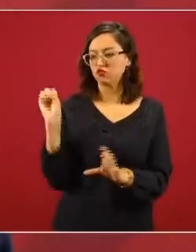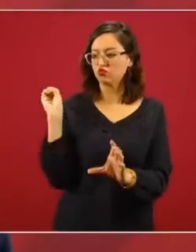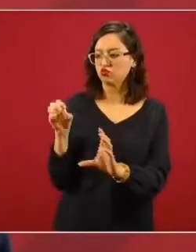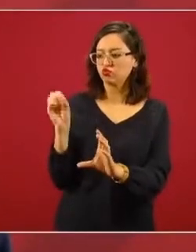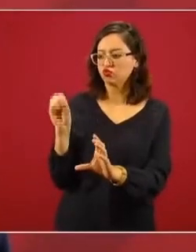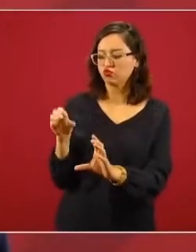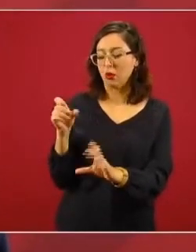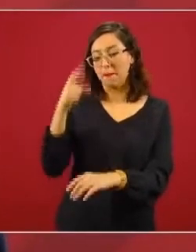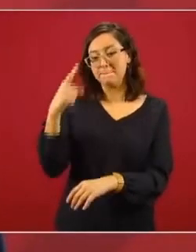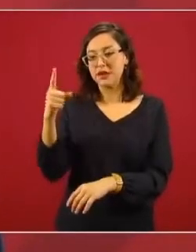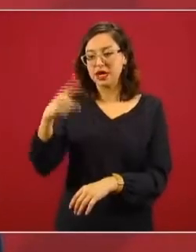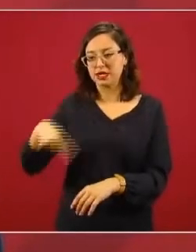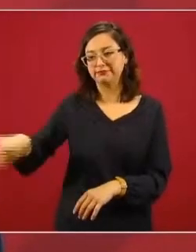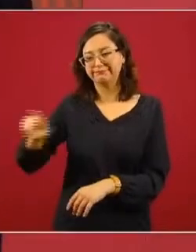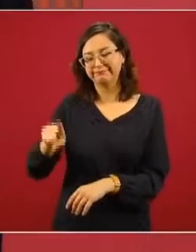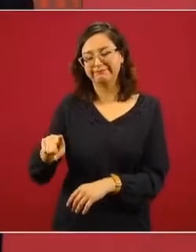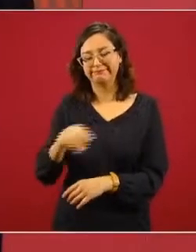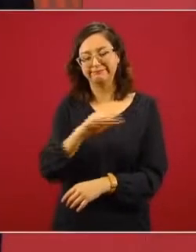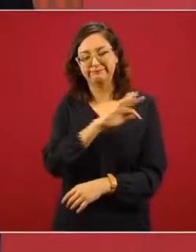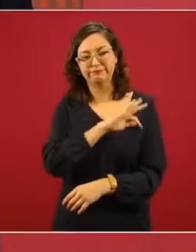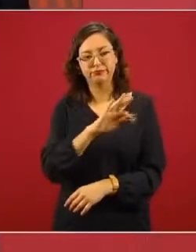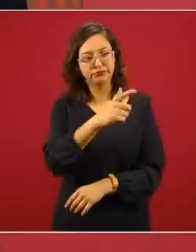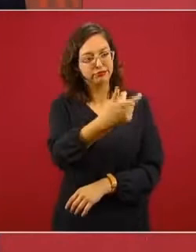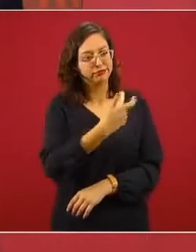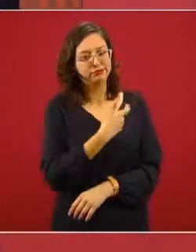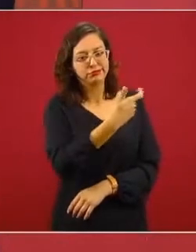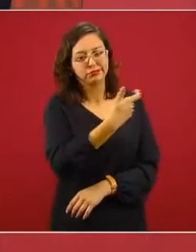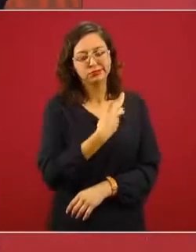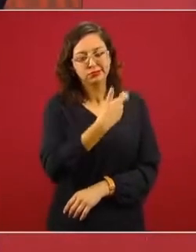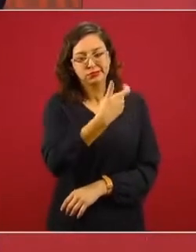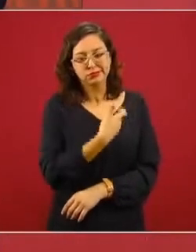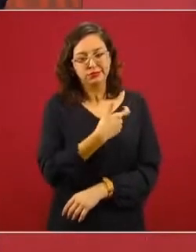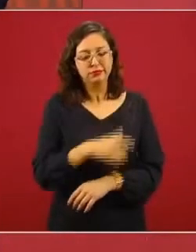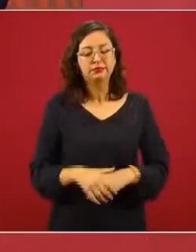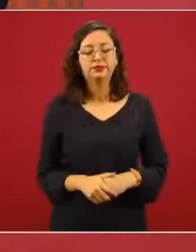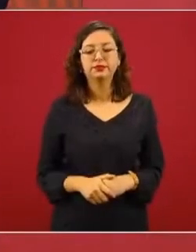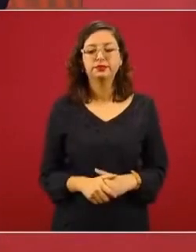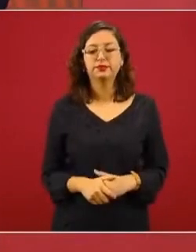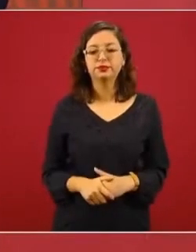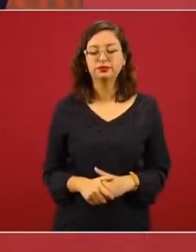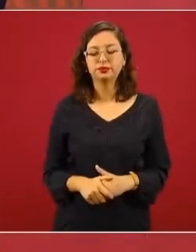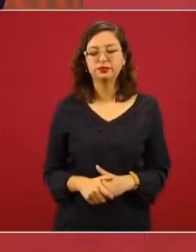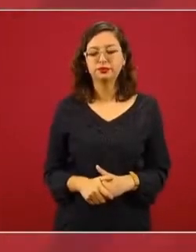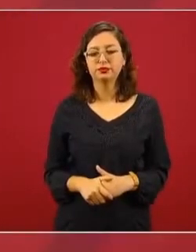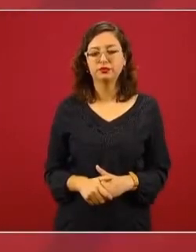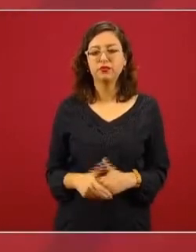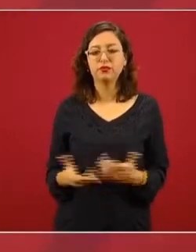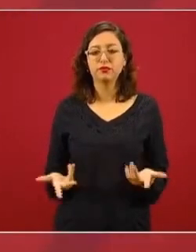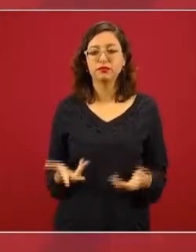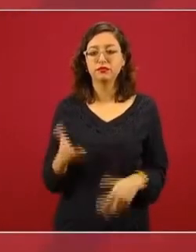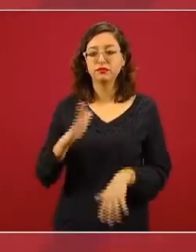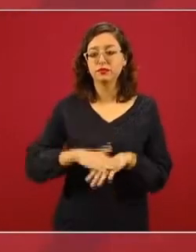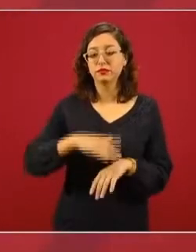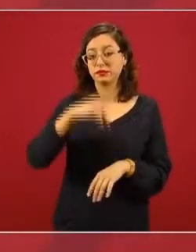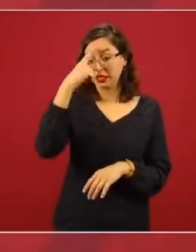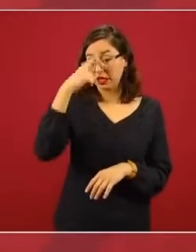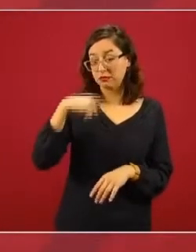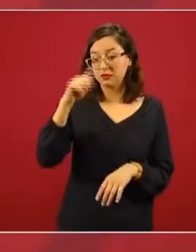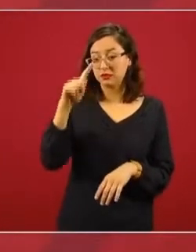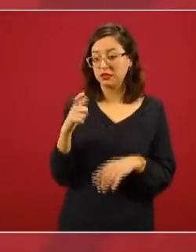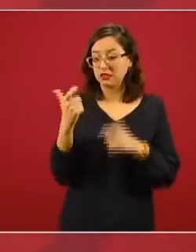nuestros estudiantes, va a facilitar su trabajo, su dispersión.